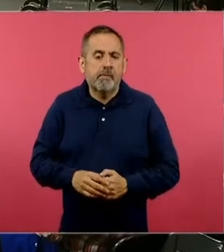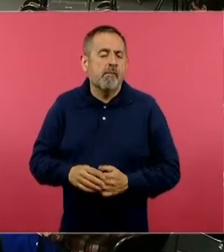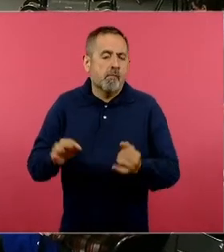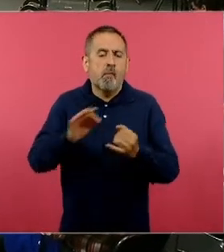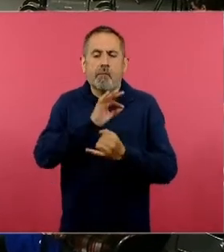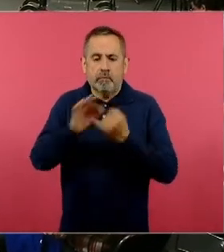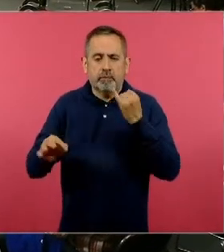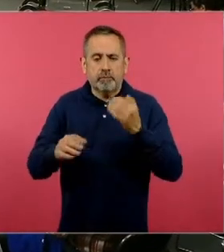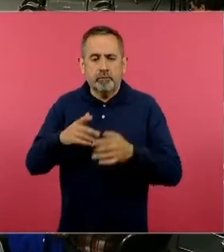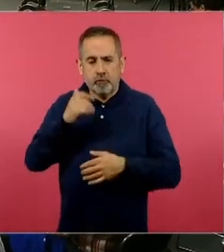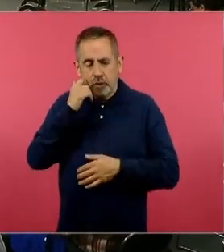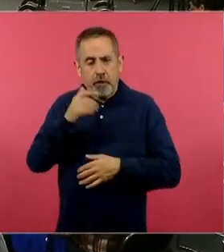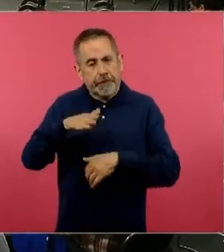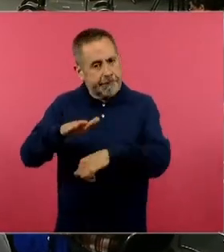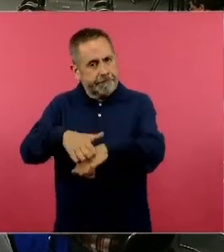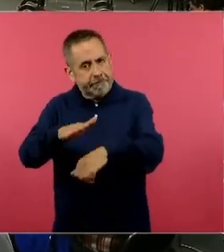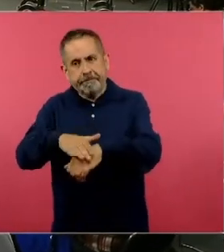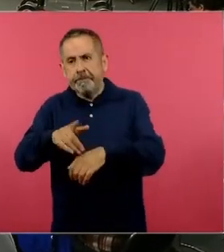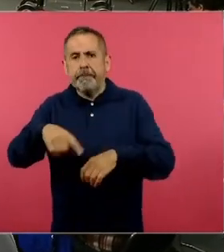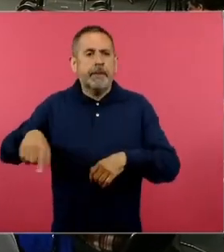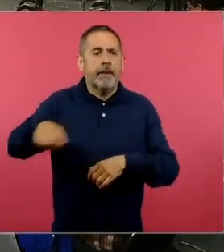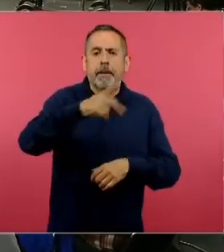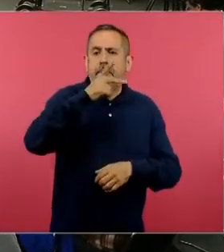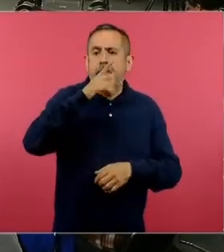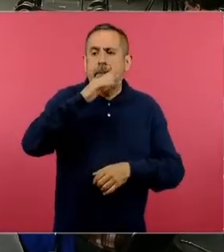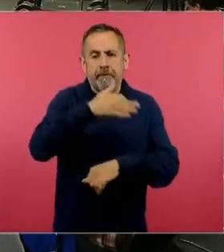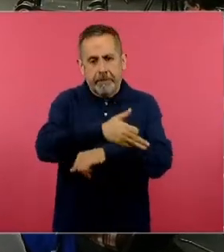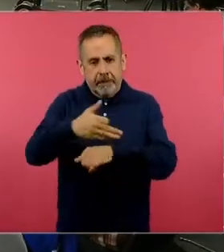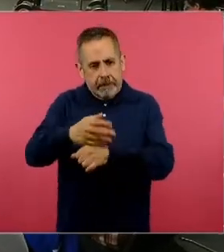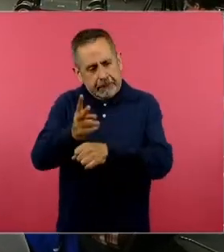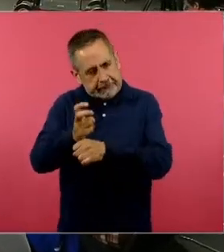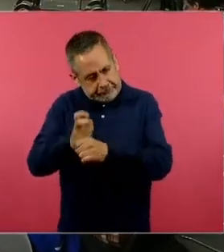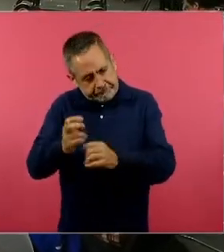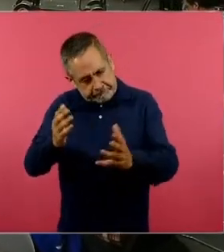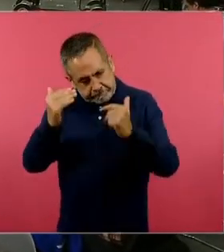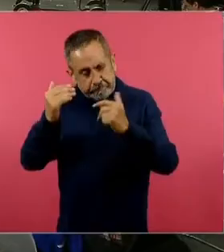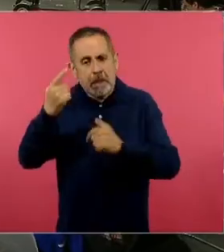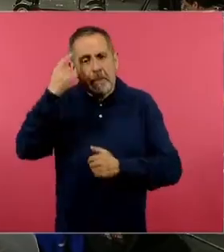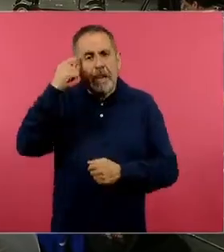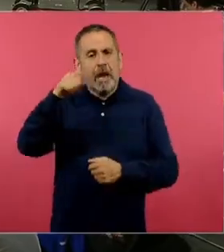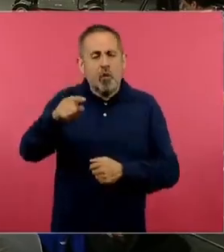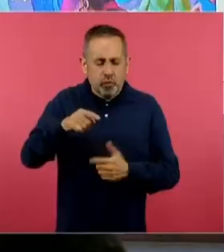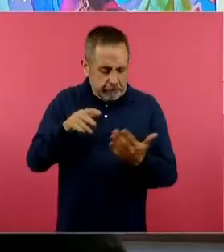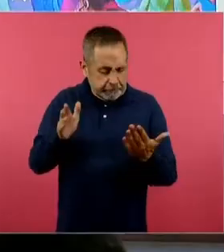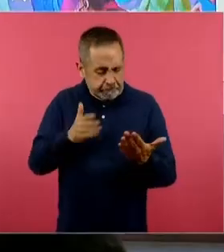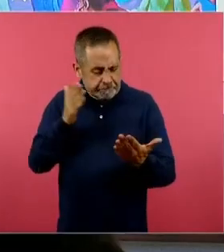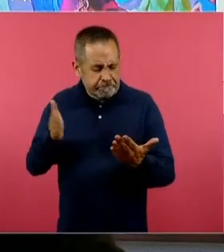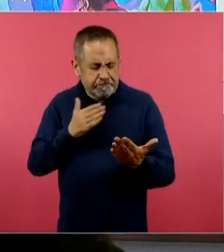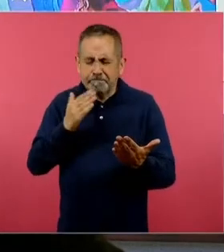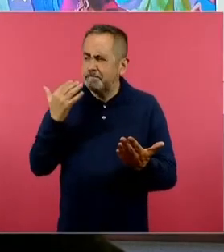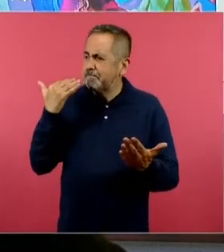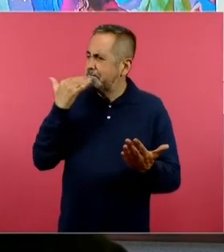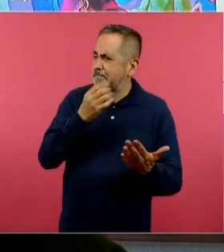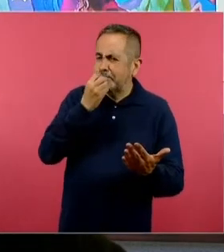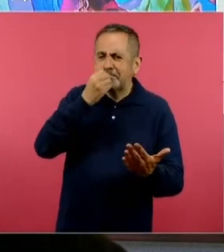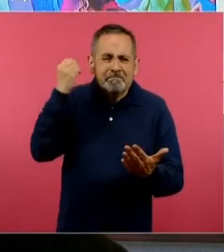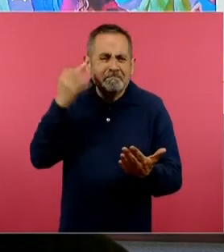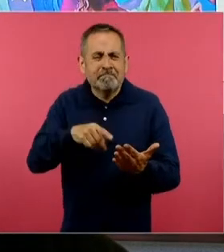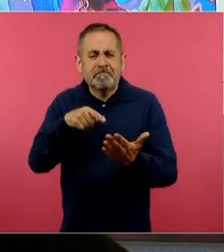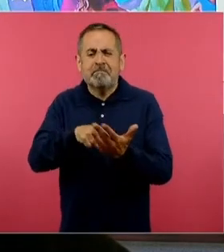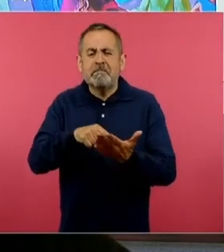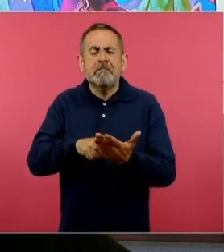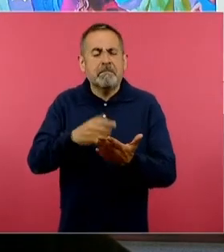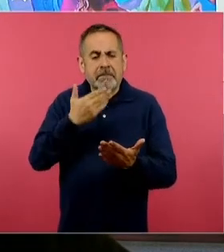me gustaría invitar a los padres de familia y al público en general, a que disfruten del contenido de los libros de texto. Están